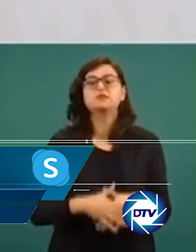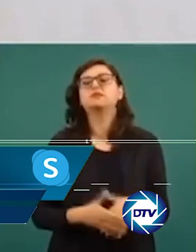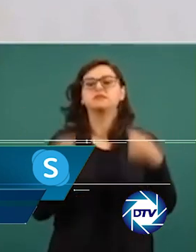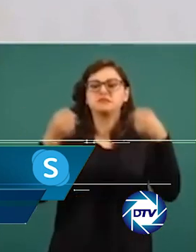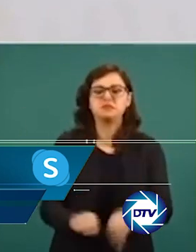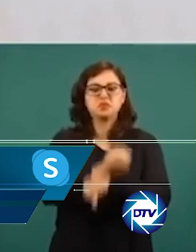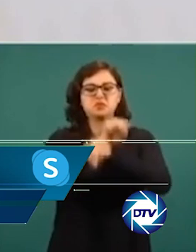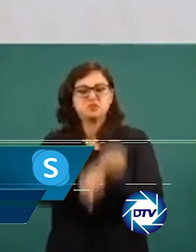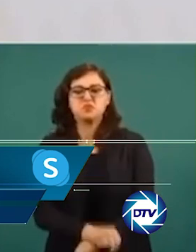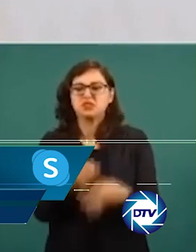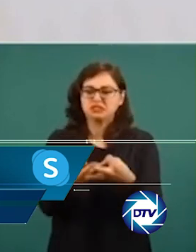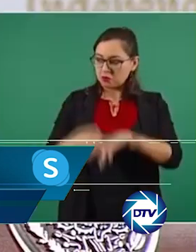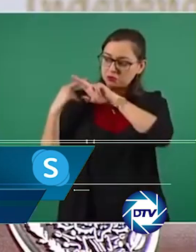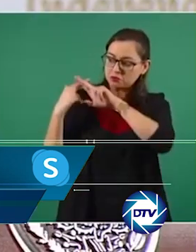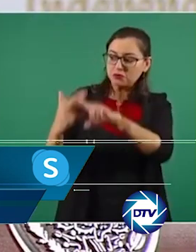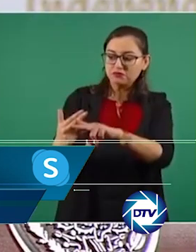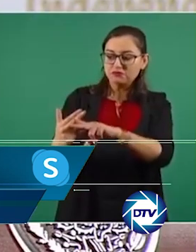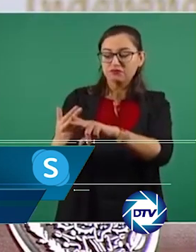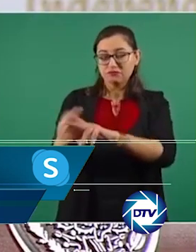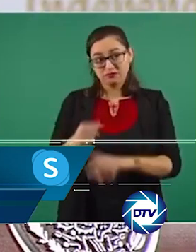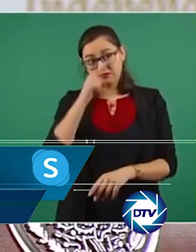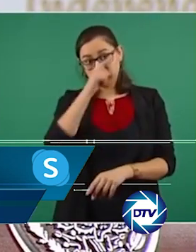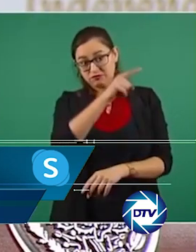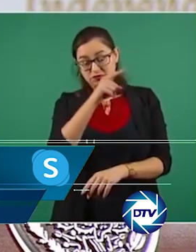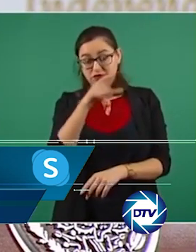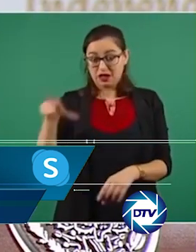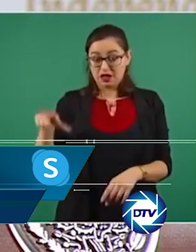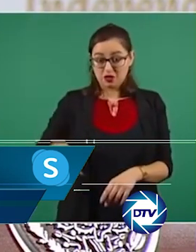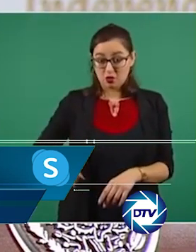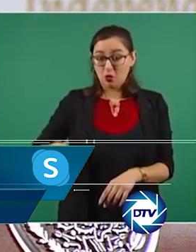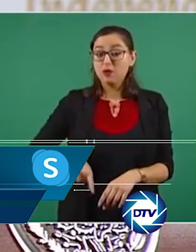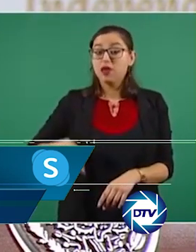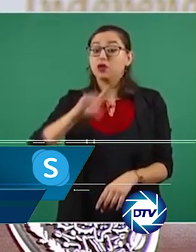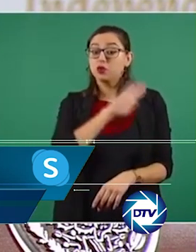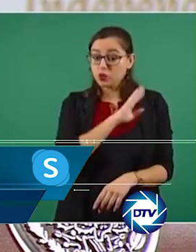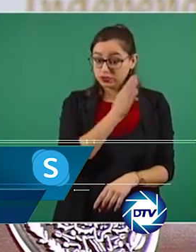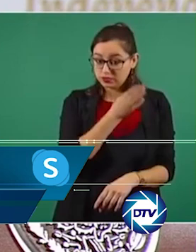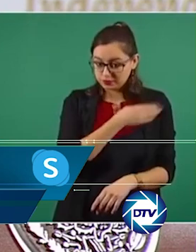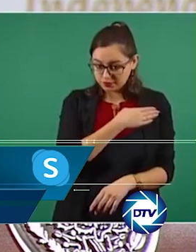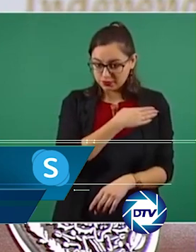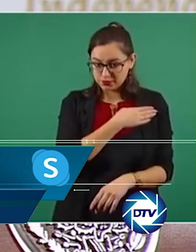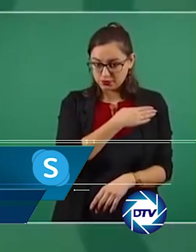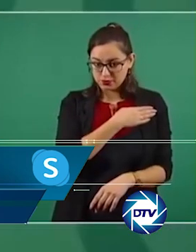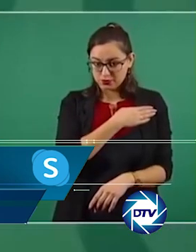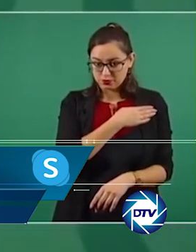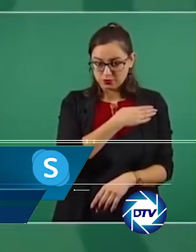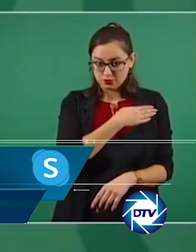empresas exportaron a México por valor de 203 millones de euros.